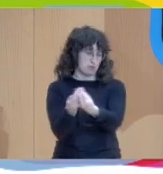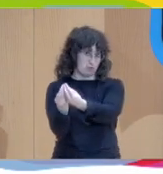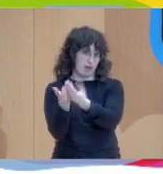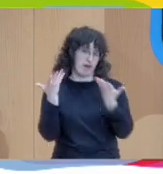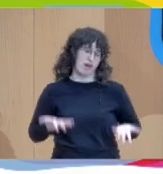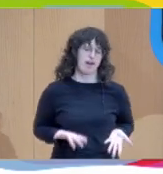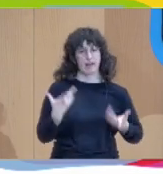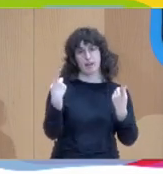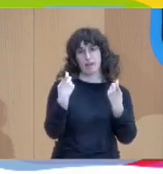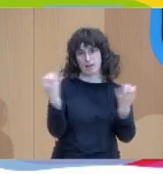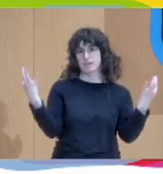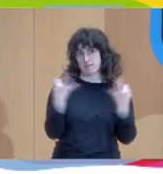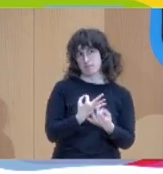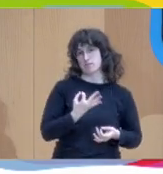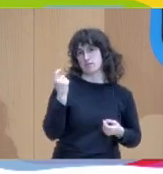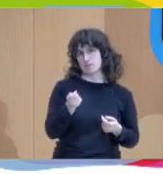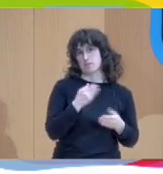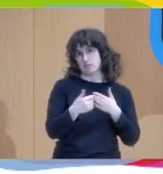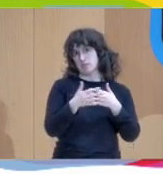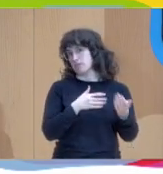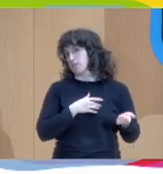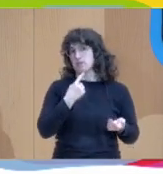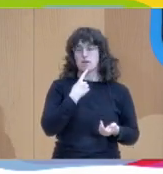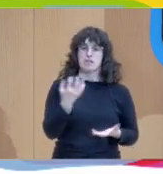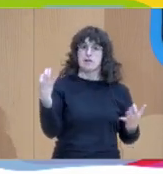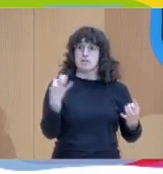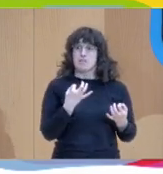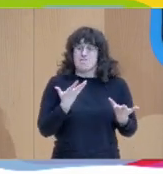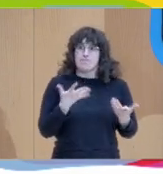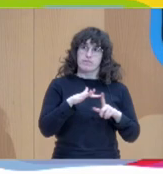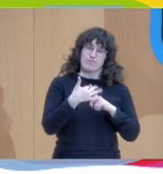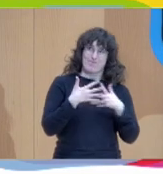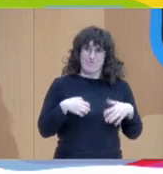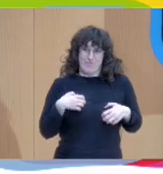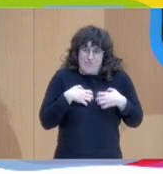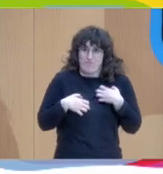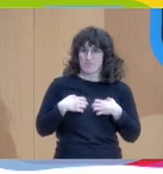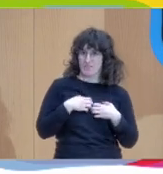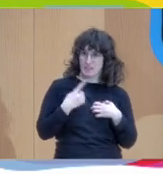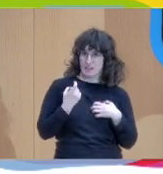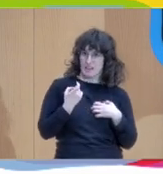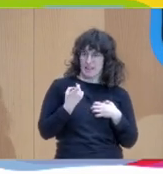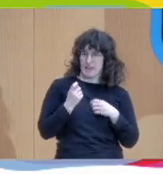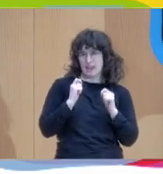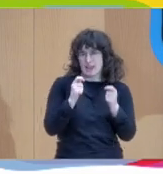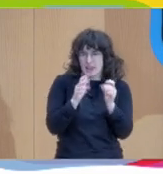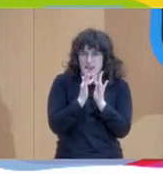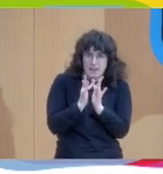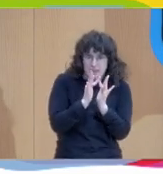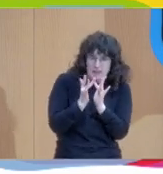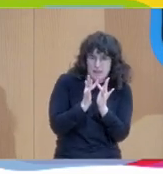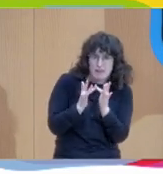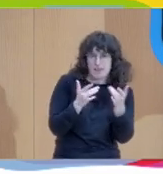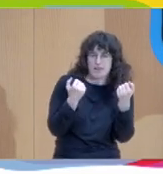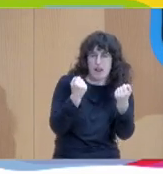requiere, como dicen muchos autores, construir alrededor de esos malestares relaciones más potentes que las fuerzas que los llegan a producir.